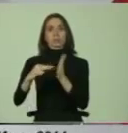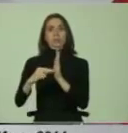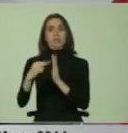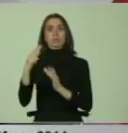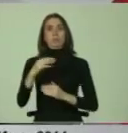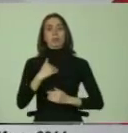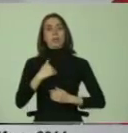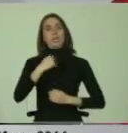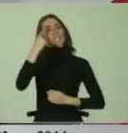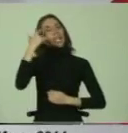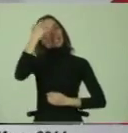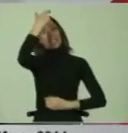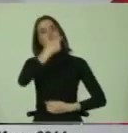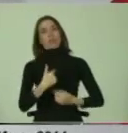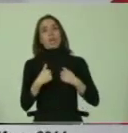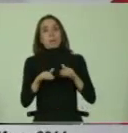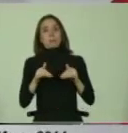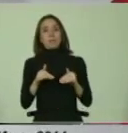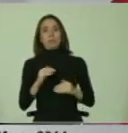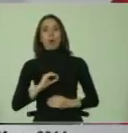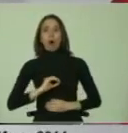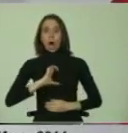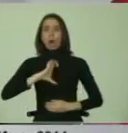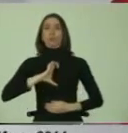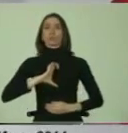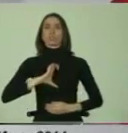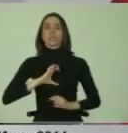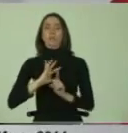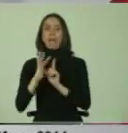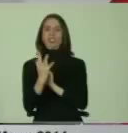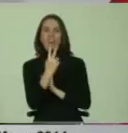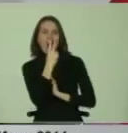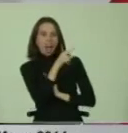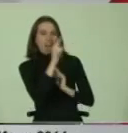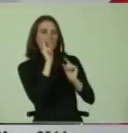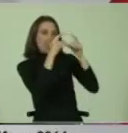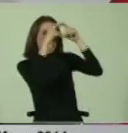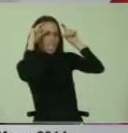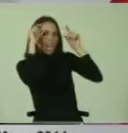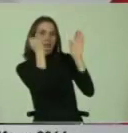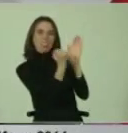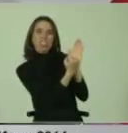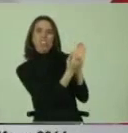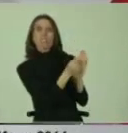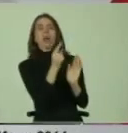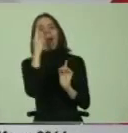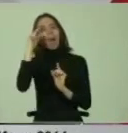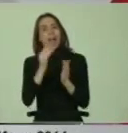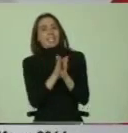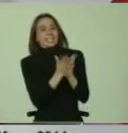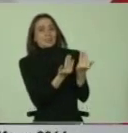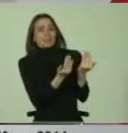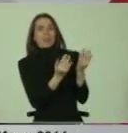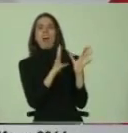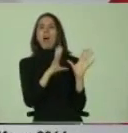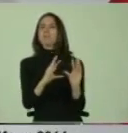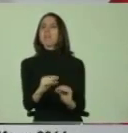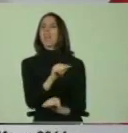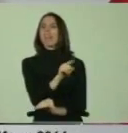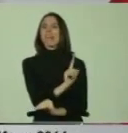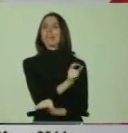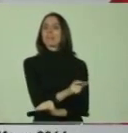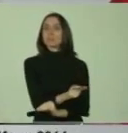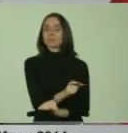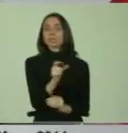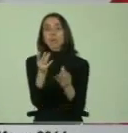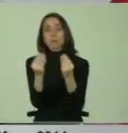autoconcepto, para su autoestima y para el entorno que baja las expectativas. De hecho, en este estudio se muestra que muchos estudiantes